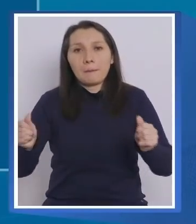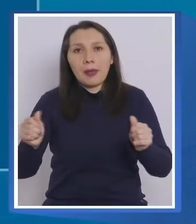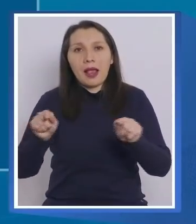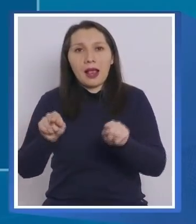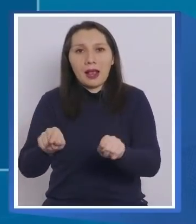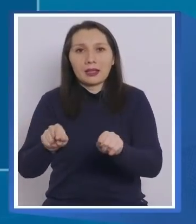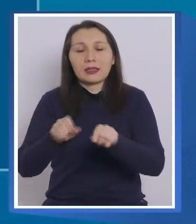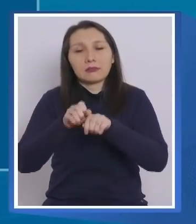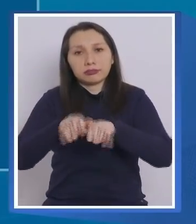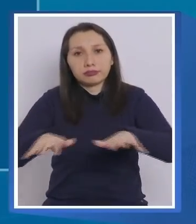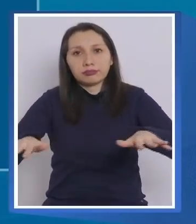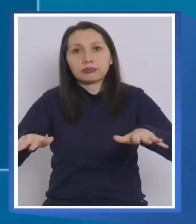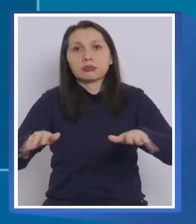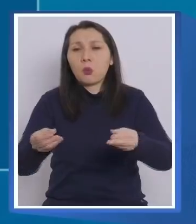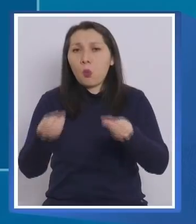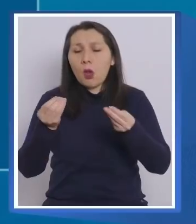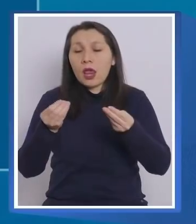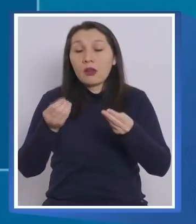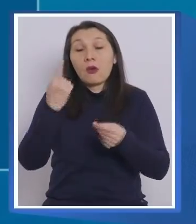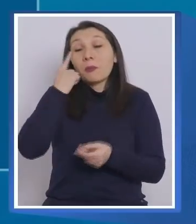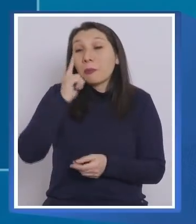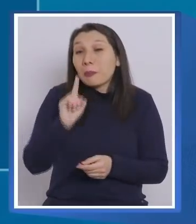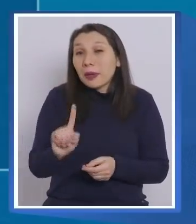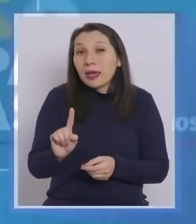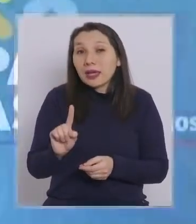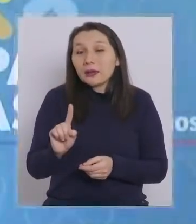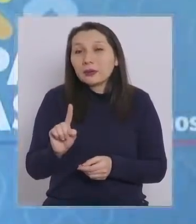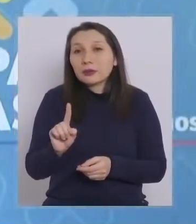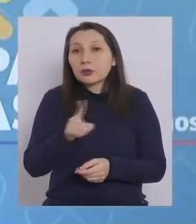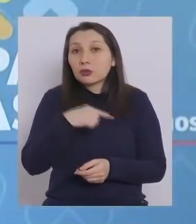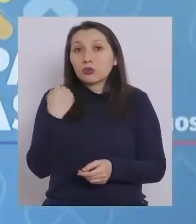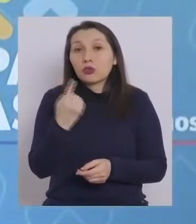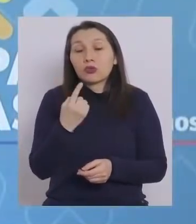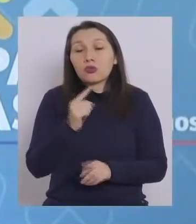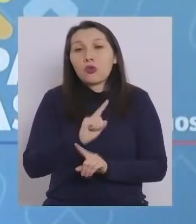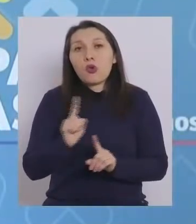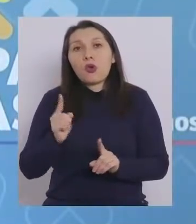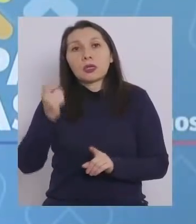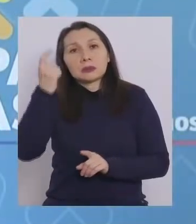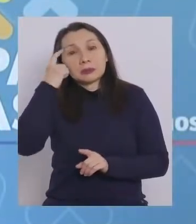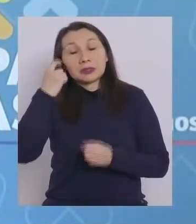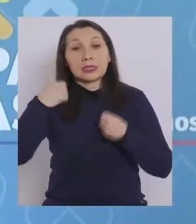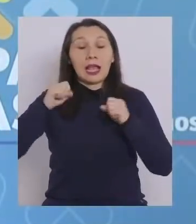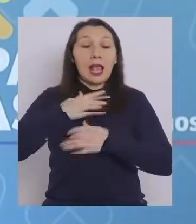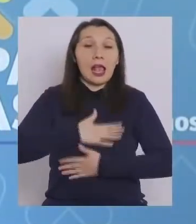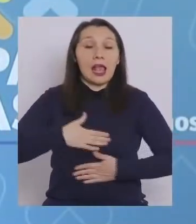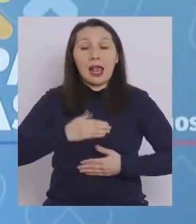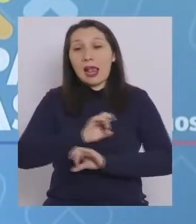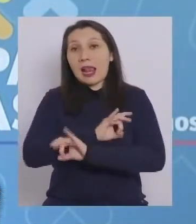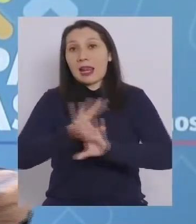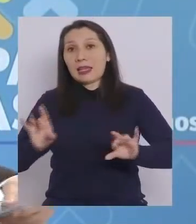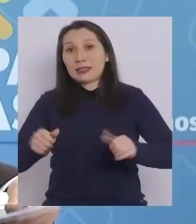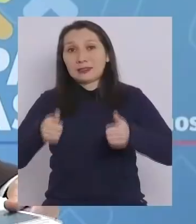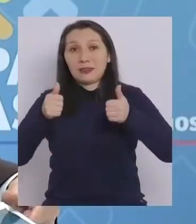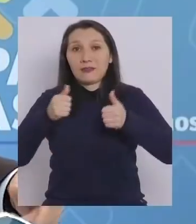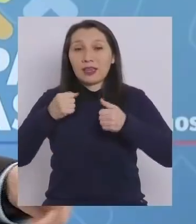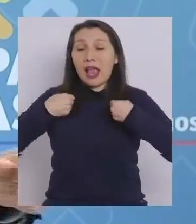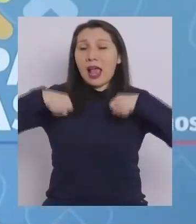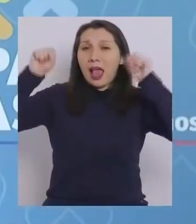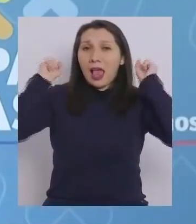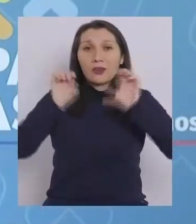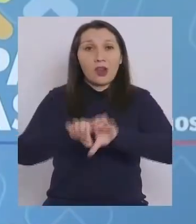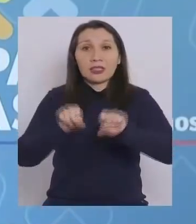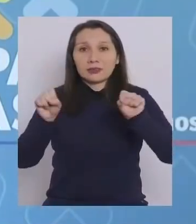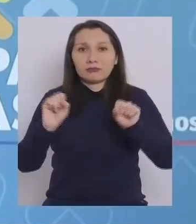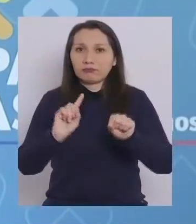masiva, exitosa. Sin embargo, no somos exitistas, no somos triunfalistas.